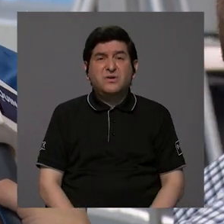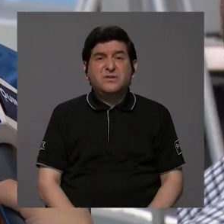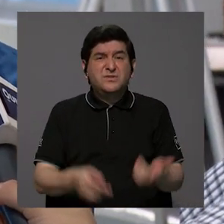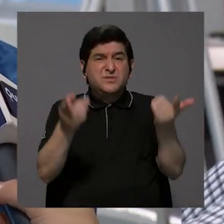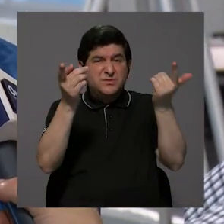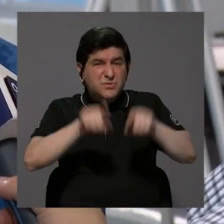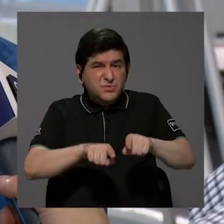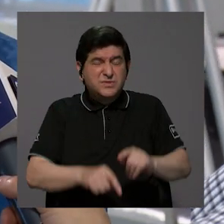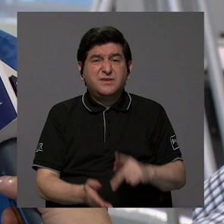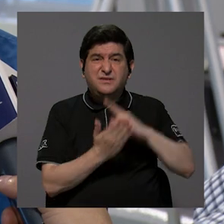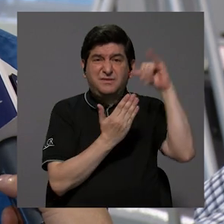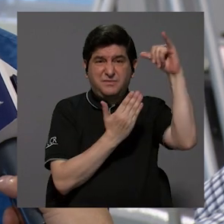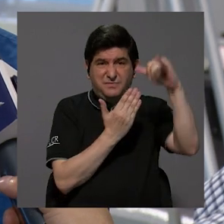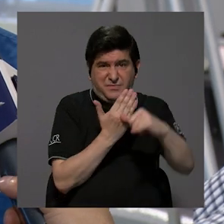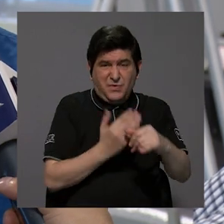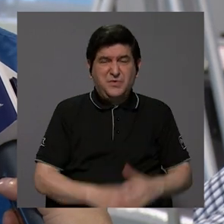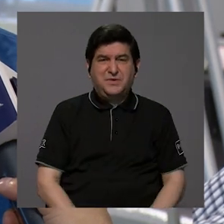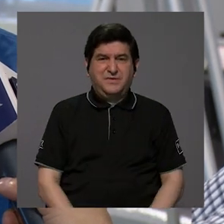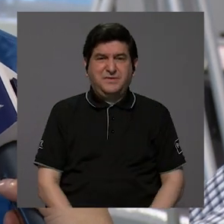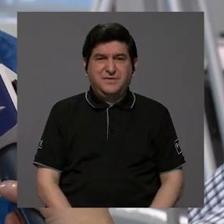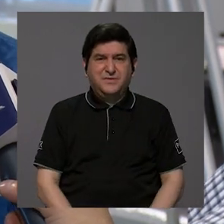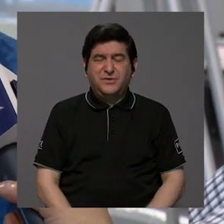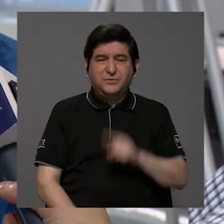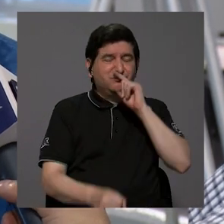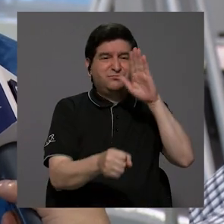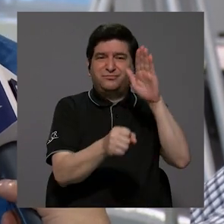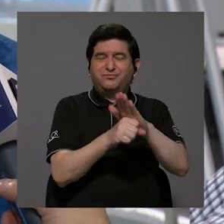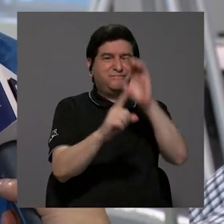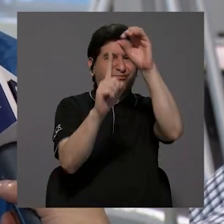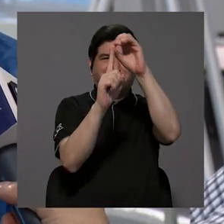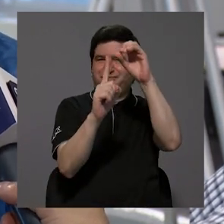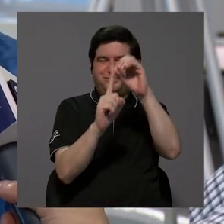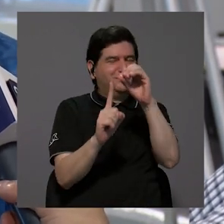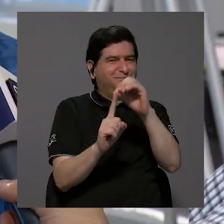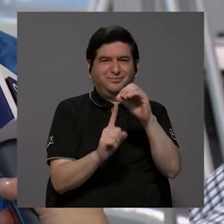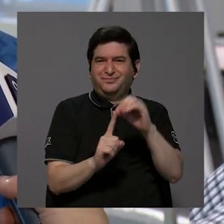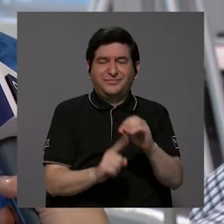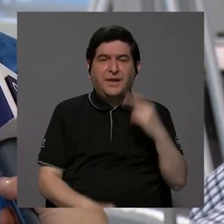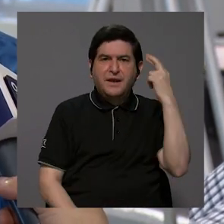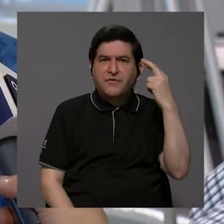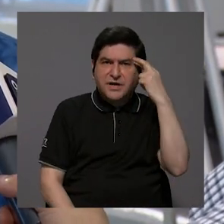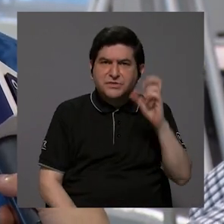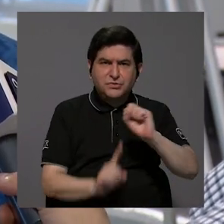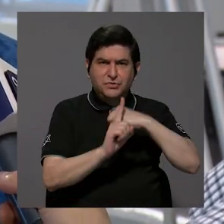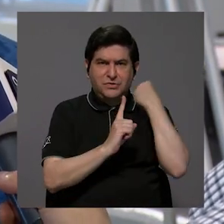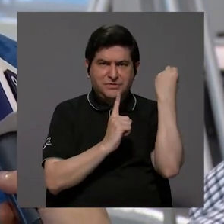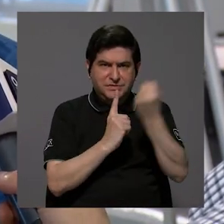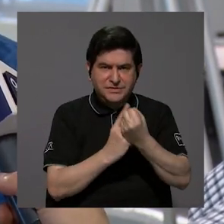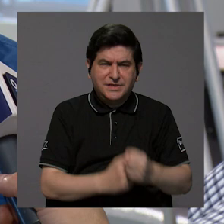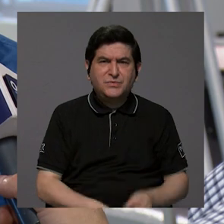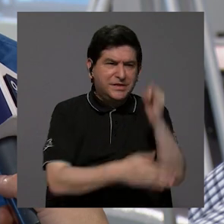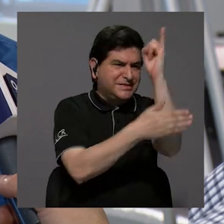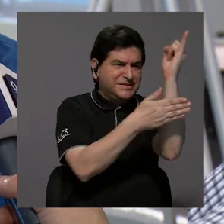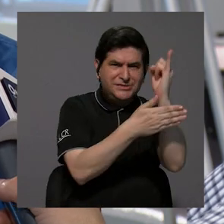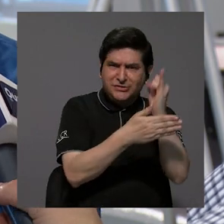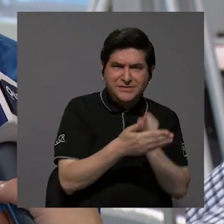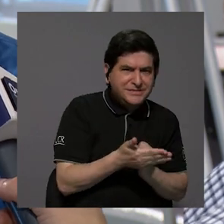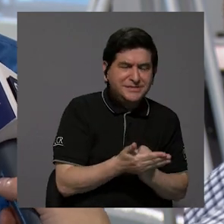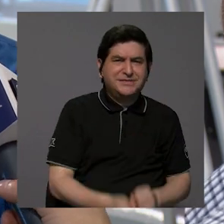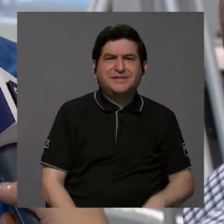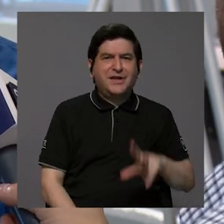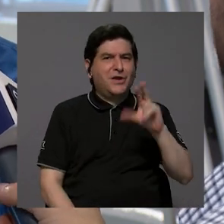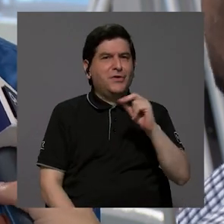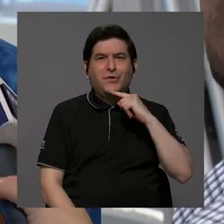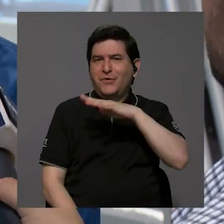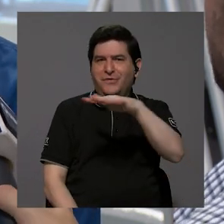generarse son proyectos que no cumplen sus objetivos, porque las condiciones para los cuales fueron diseñados no son